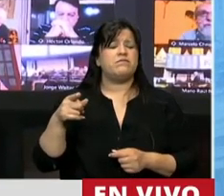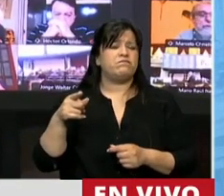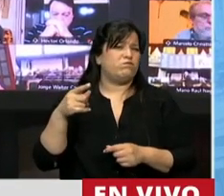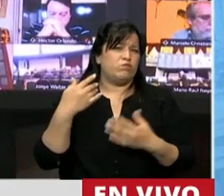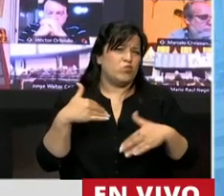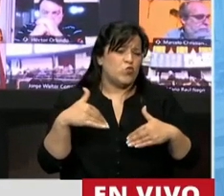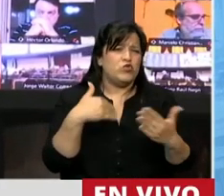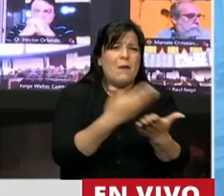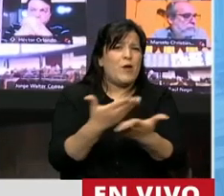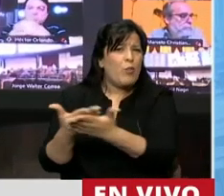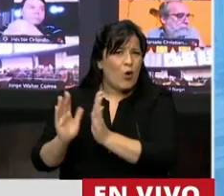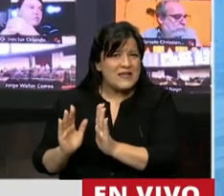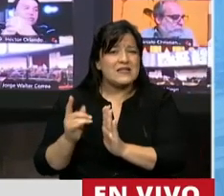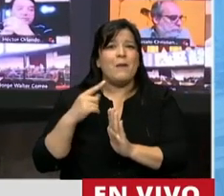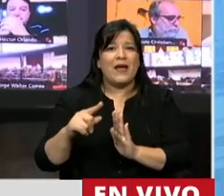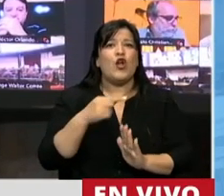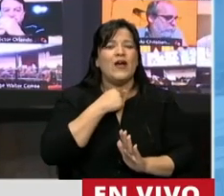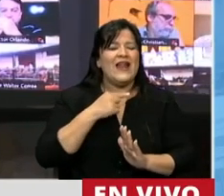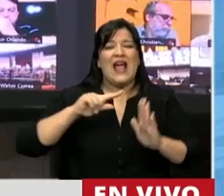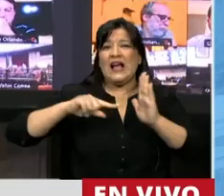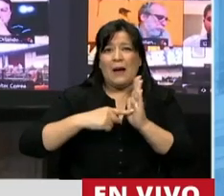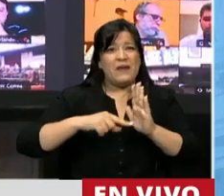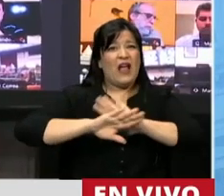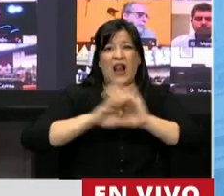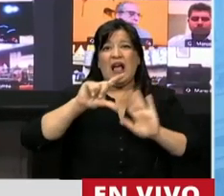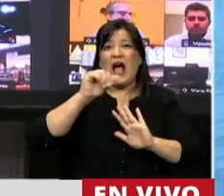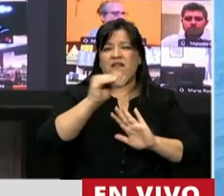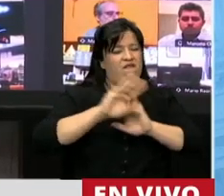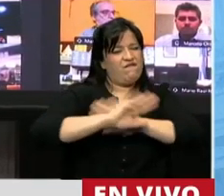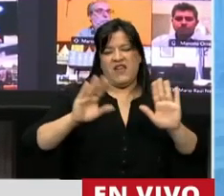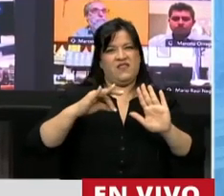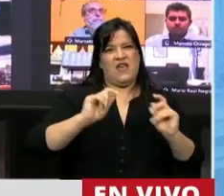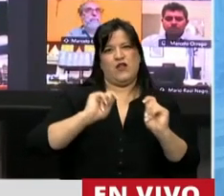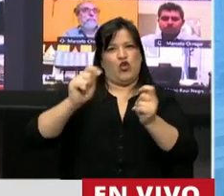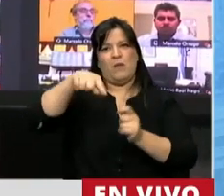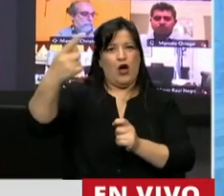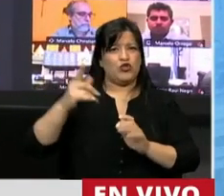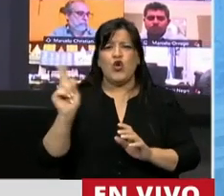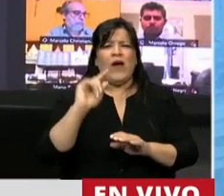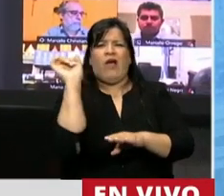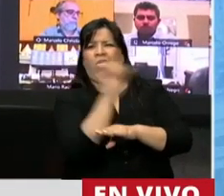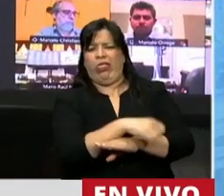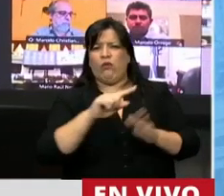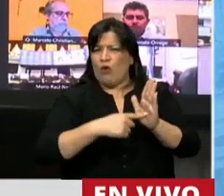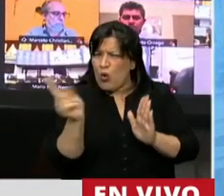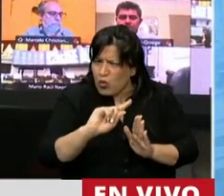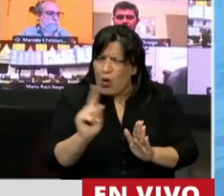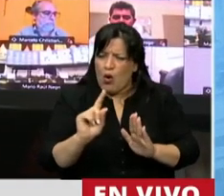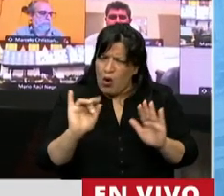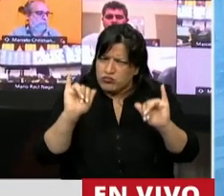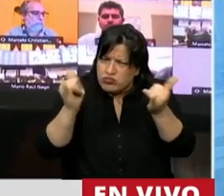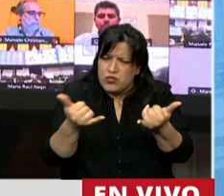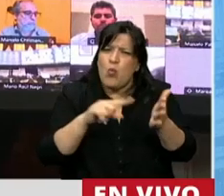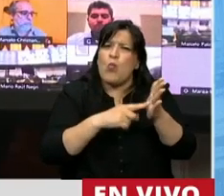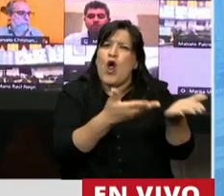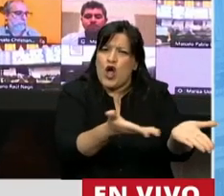una de ellas es trasladar la capital, sacarla de Buenos Aires y esto no va en desnero de Buenos Aires, todo lo contrario, la ciudad de Buenos Aires